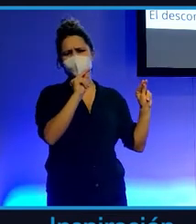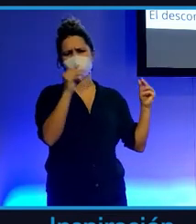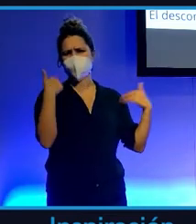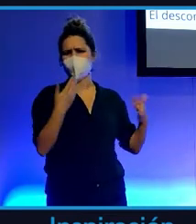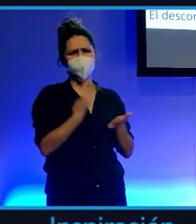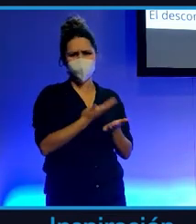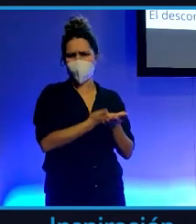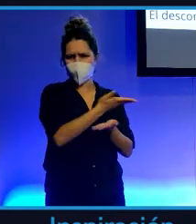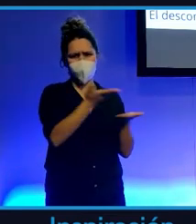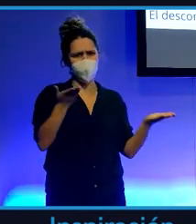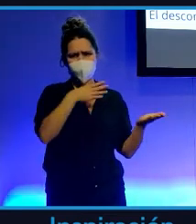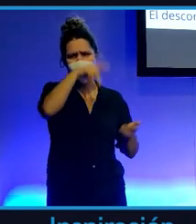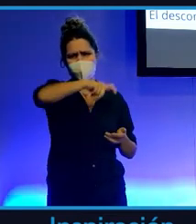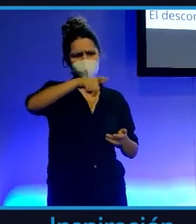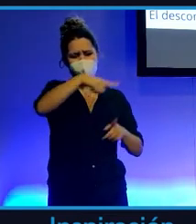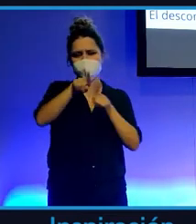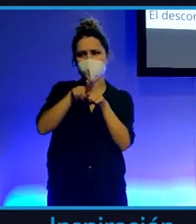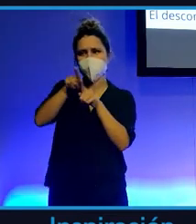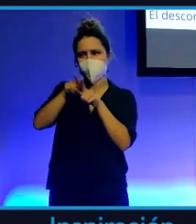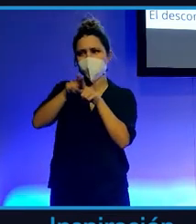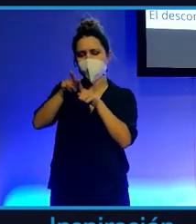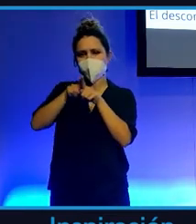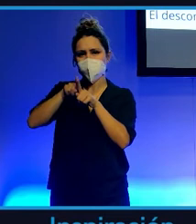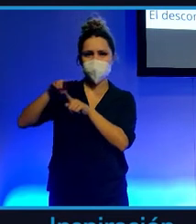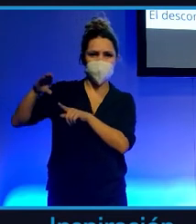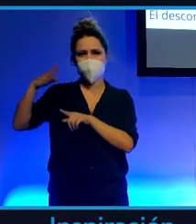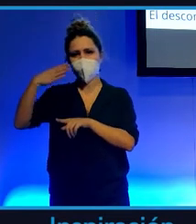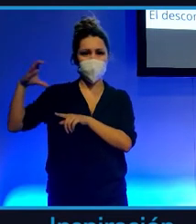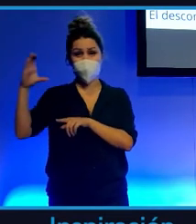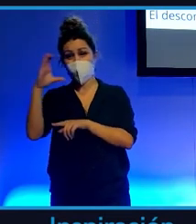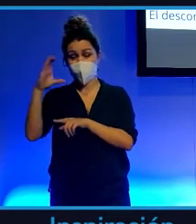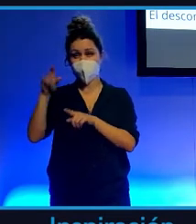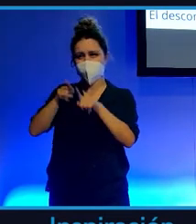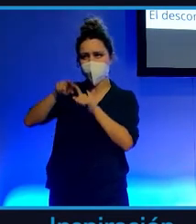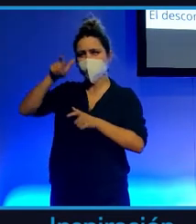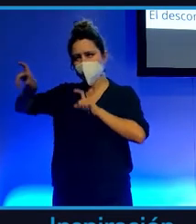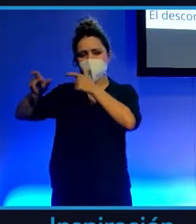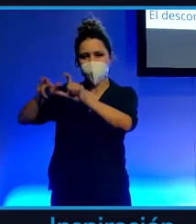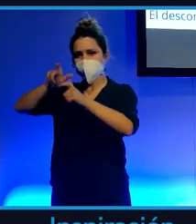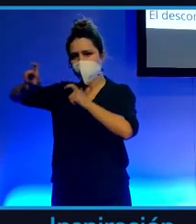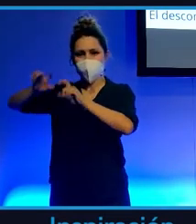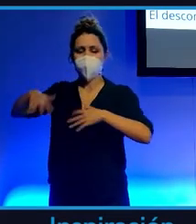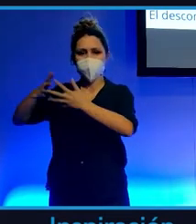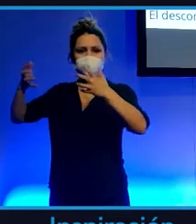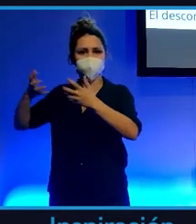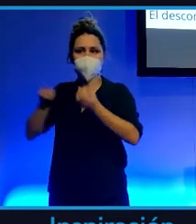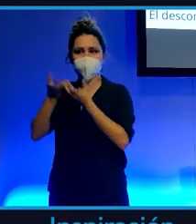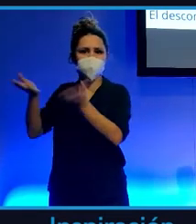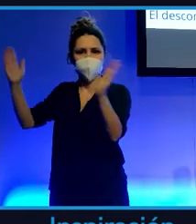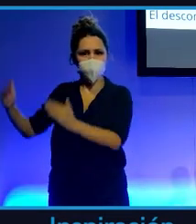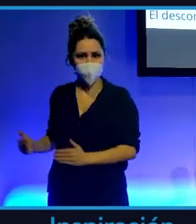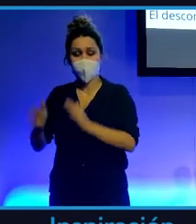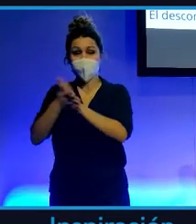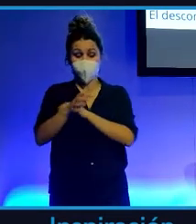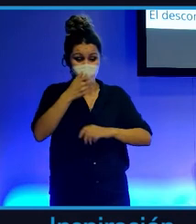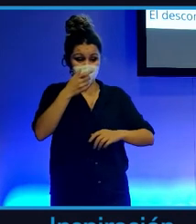¿Por qué? Porque es que la gente que es tan crítica de Bitcoin es que se le están acabando los argumentos. Hay una adopción masiva, un montón de productos que